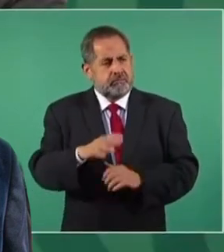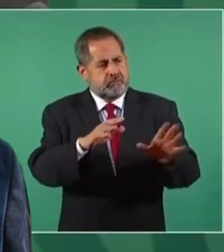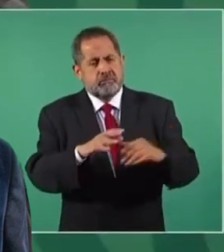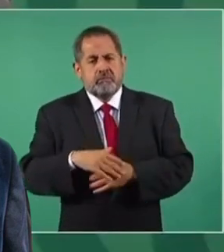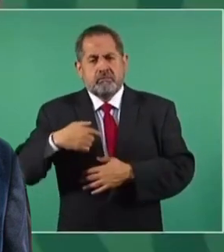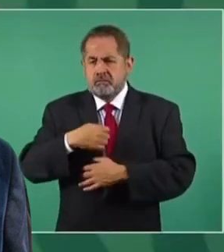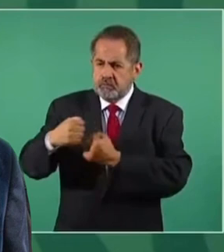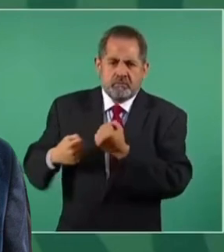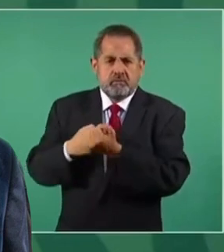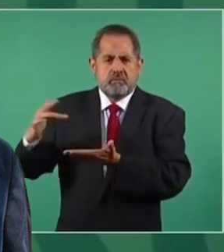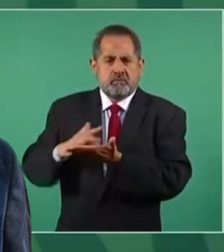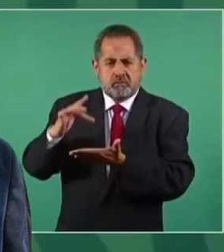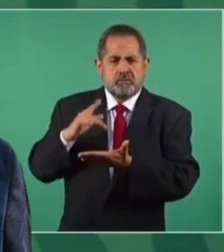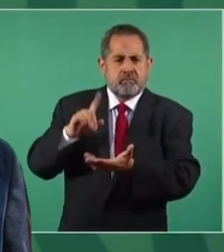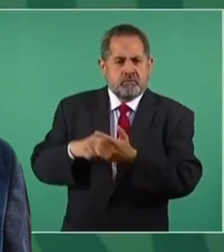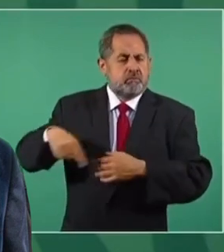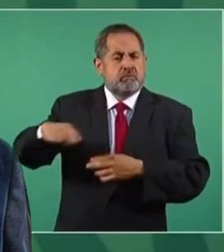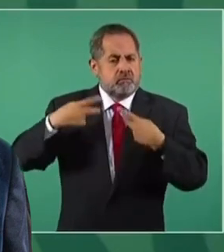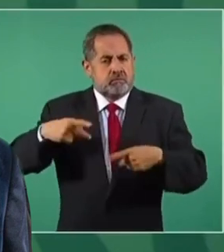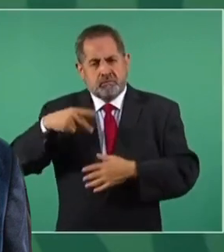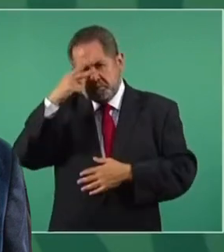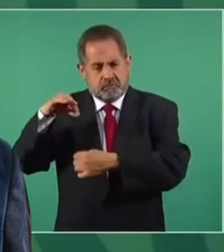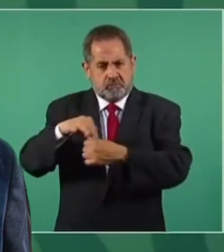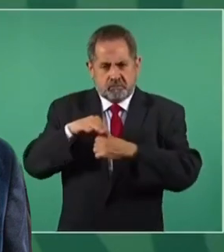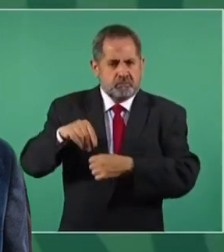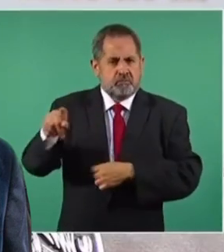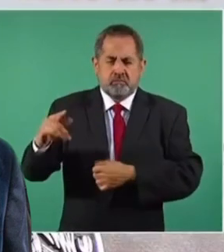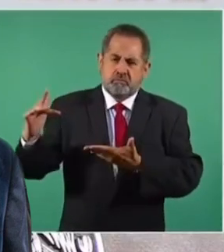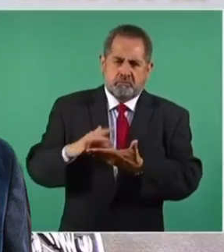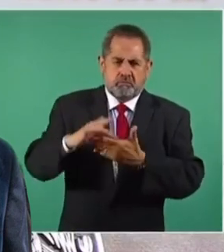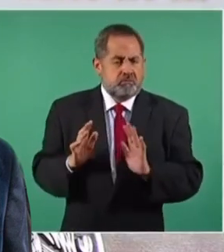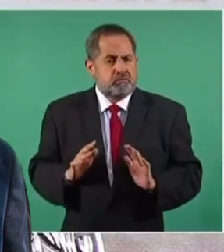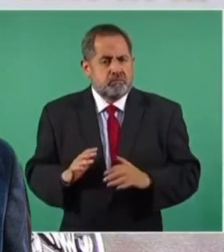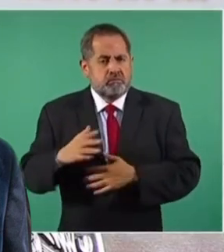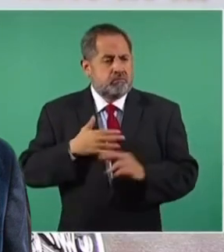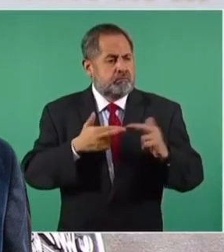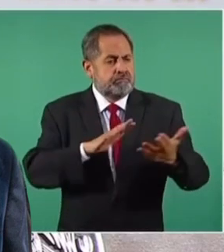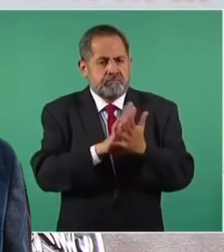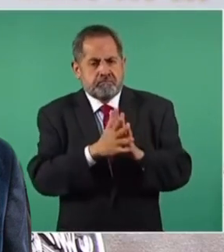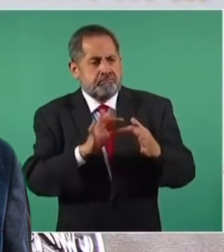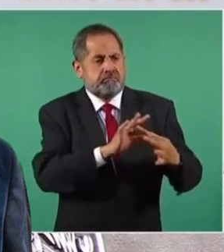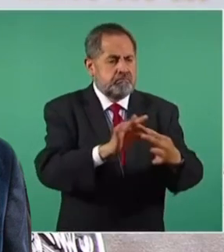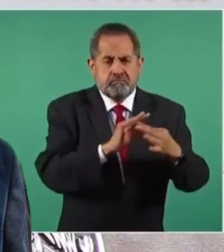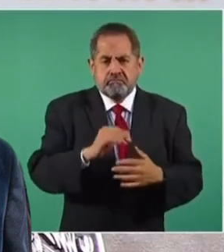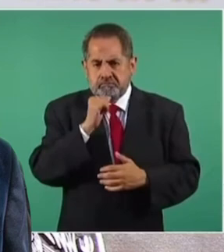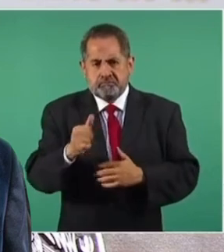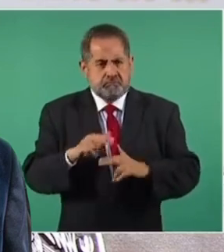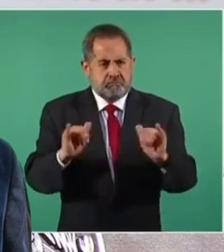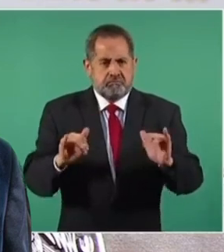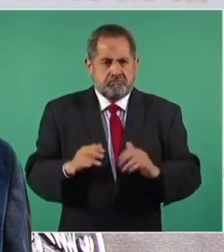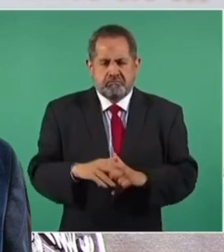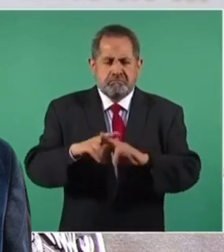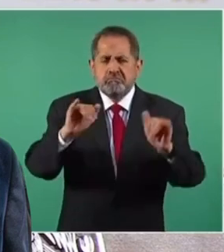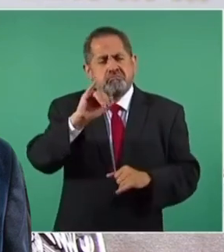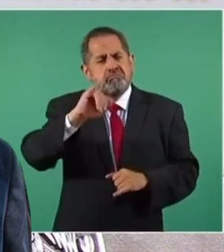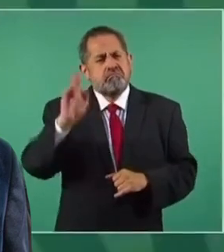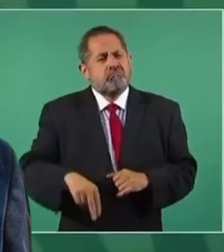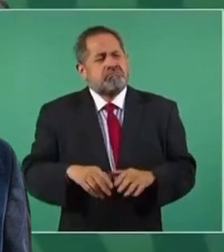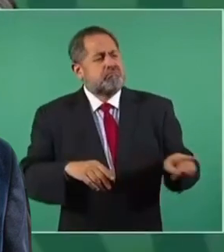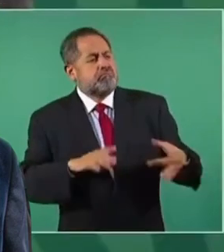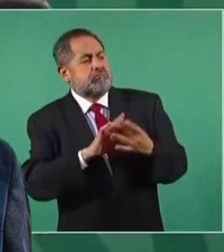llegué aquí por la voluntad del pueblo de México. Yo no establecí relaciones de complicidad con nadie, nunca lo he hecho.